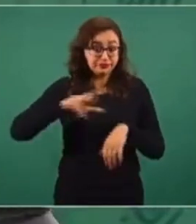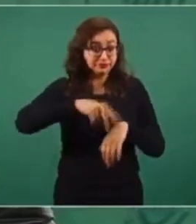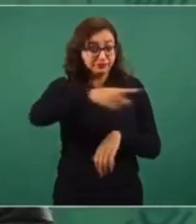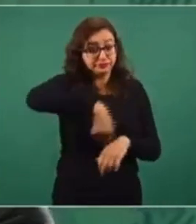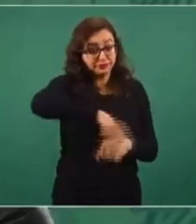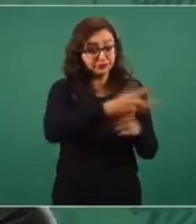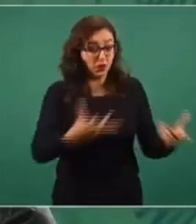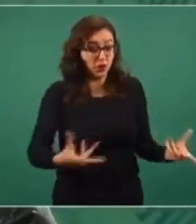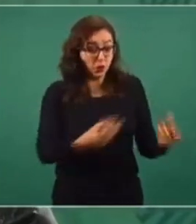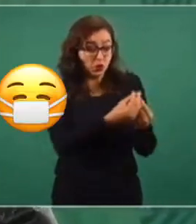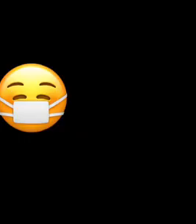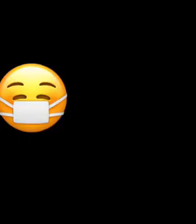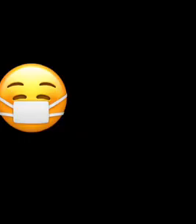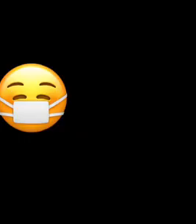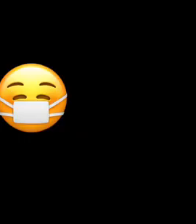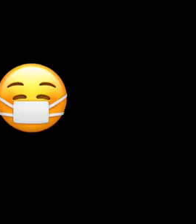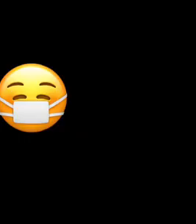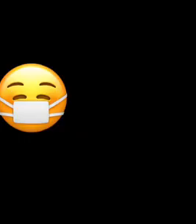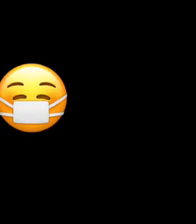cuestionaron esta situación.